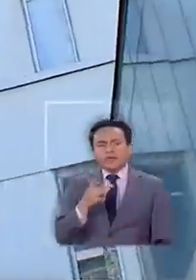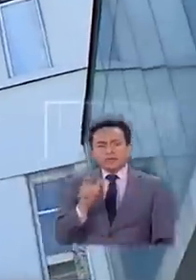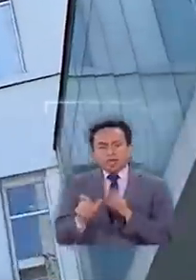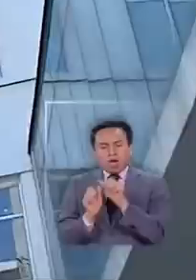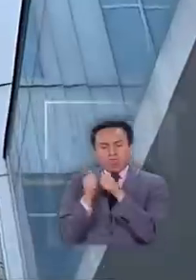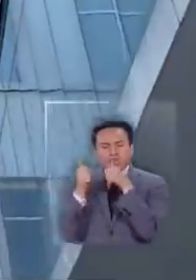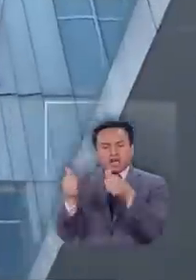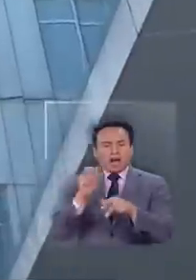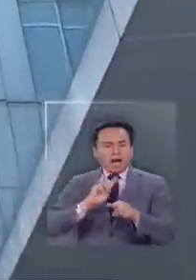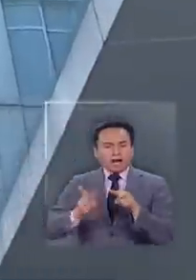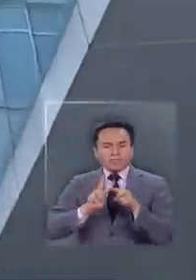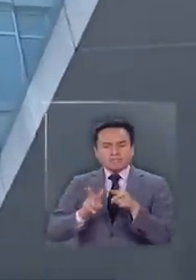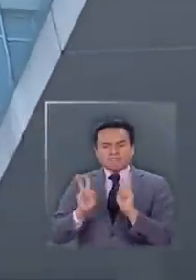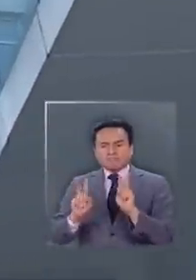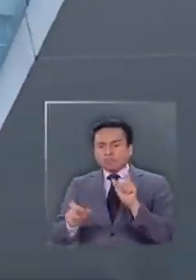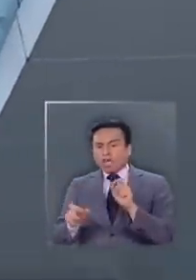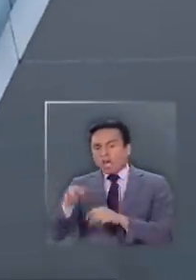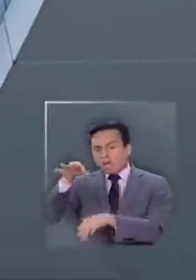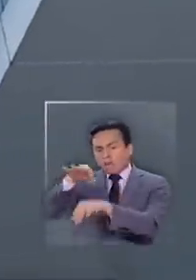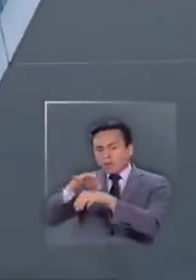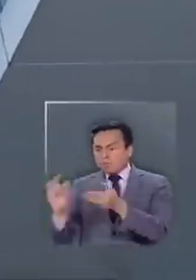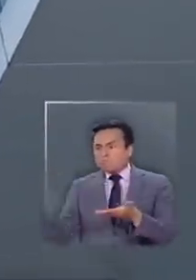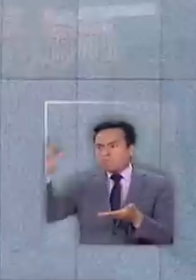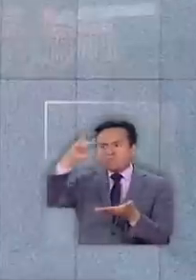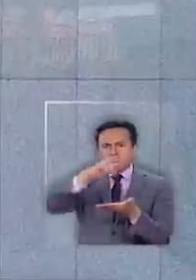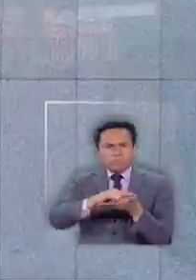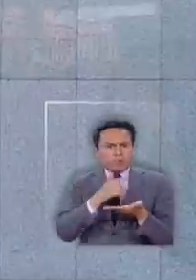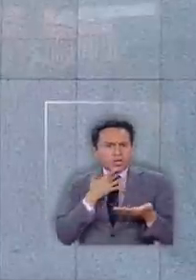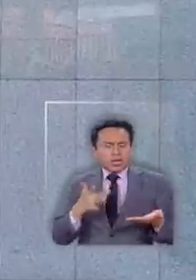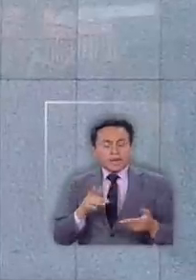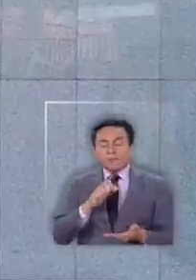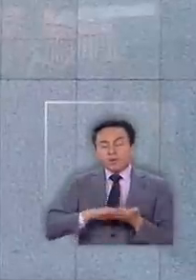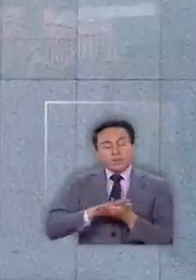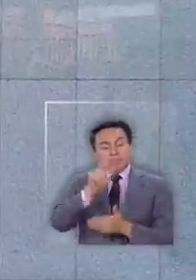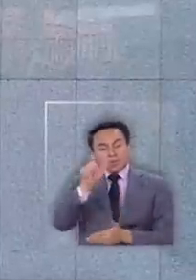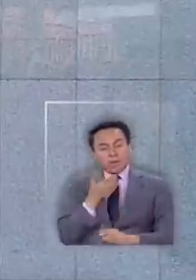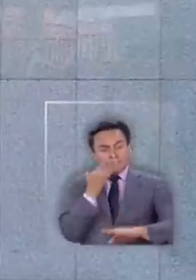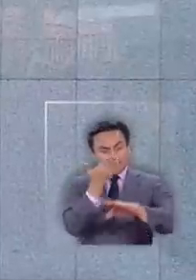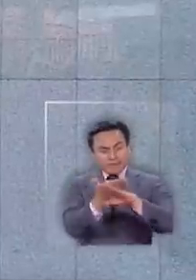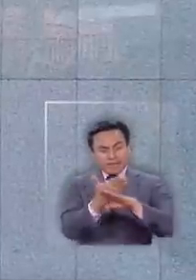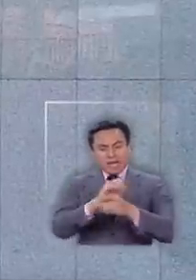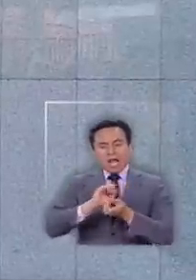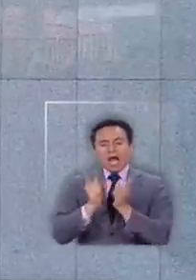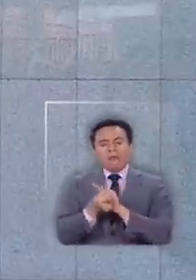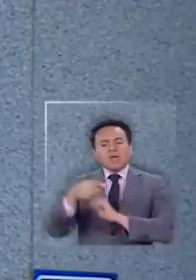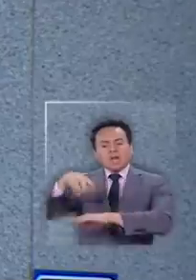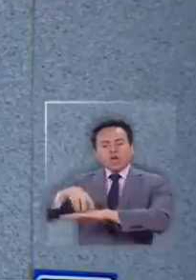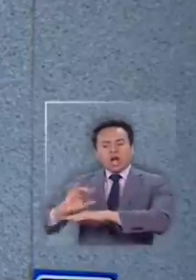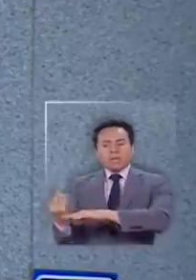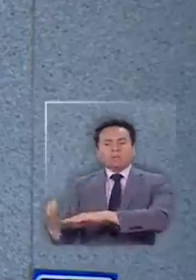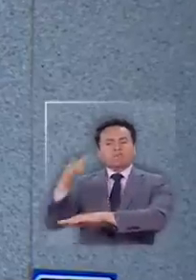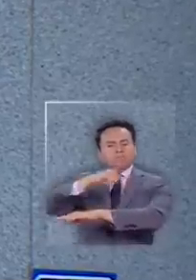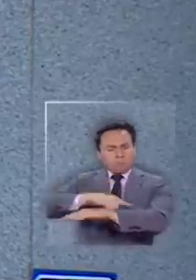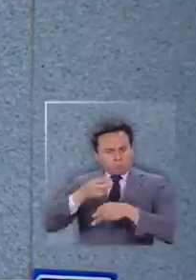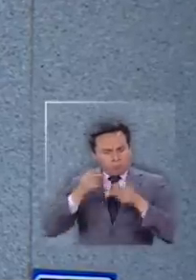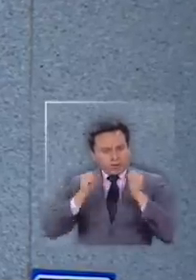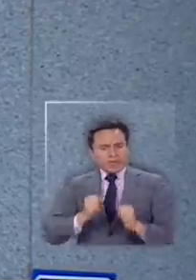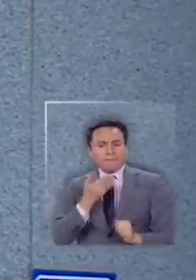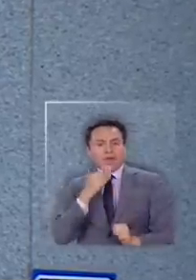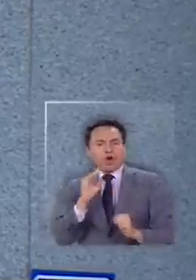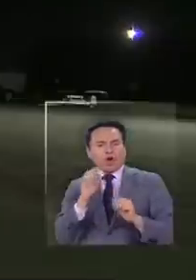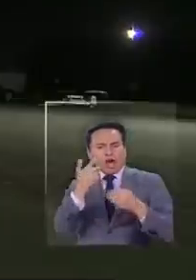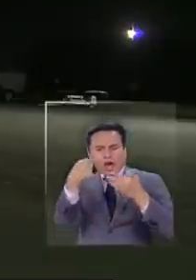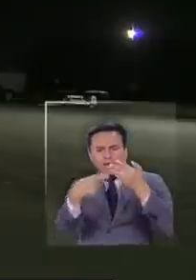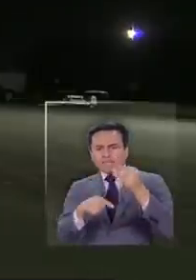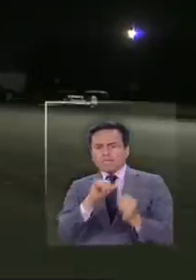autoridades están aplicando para el traslado de un paciente? ¿Puede una persona solicitar que lo cambien de una región a otra porque tiene mejor